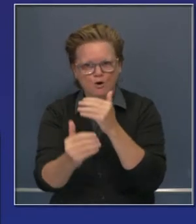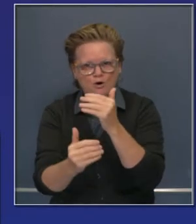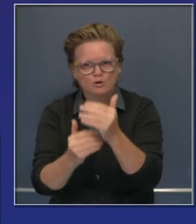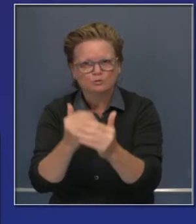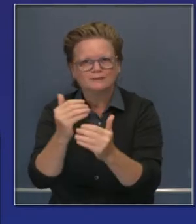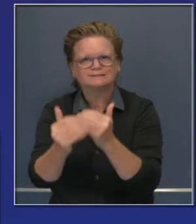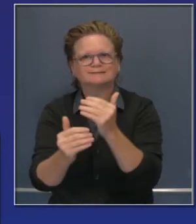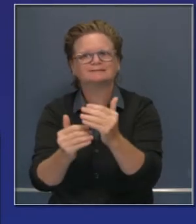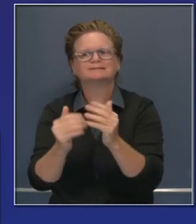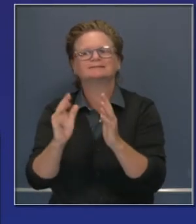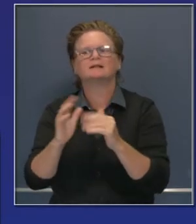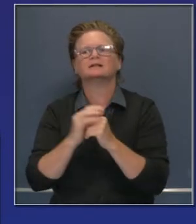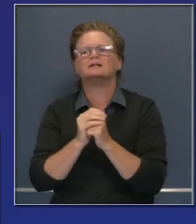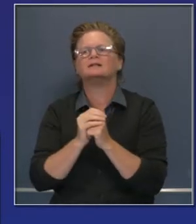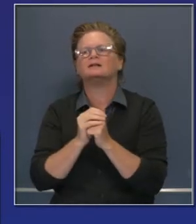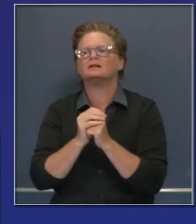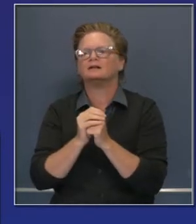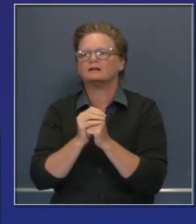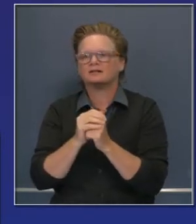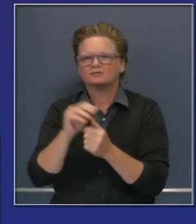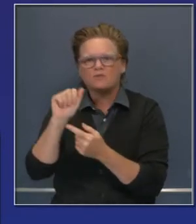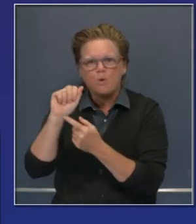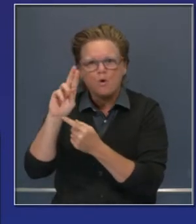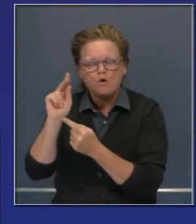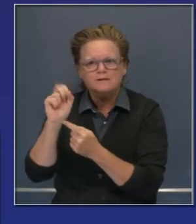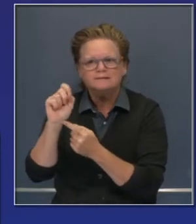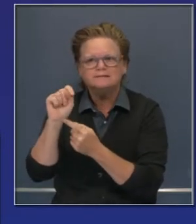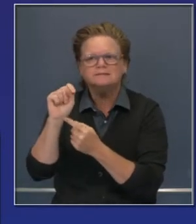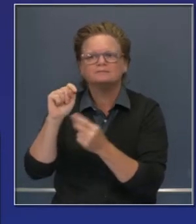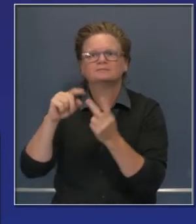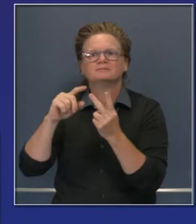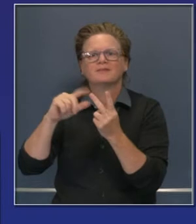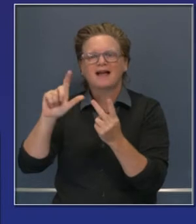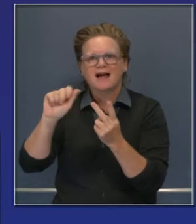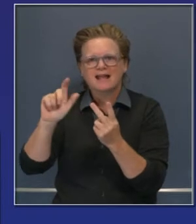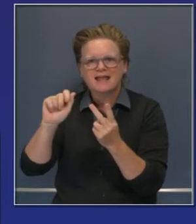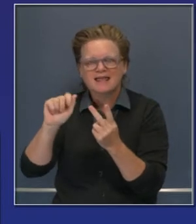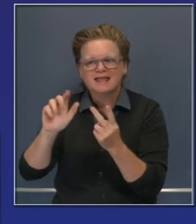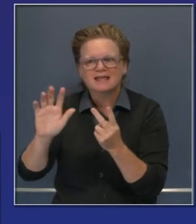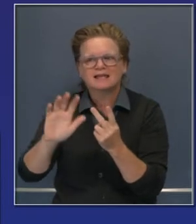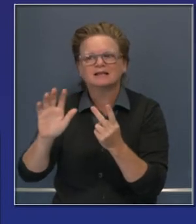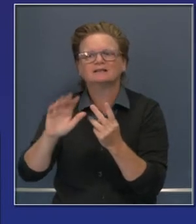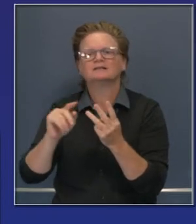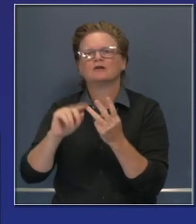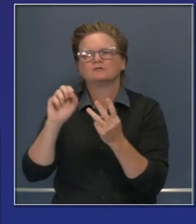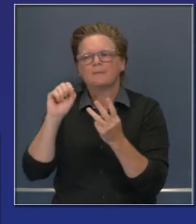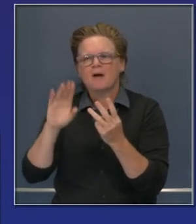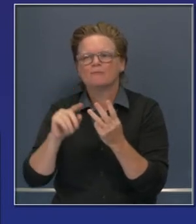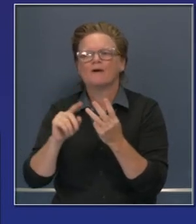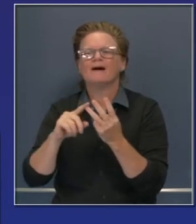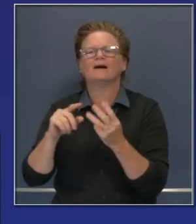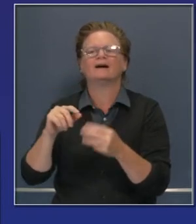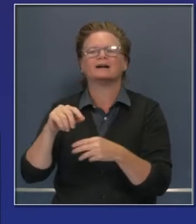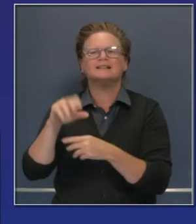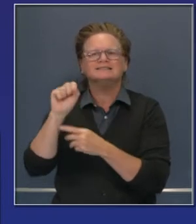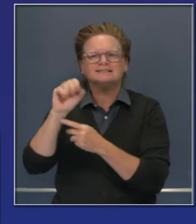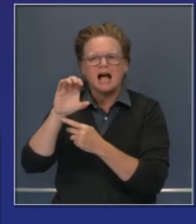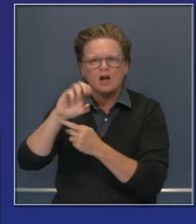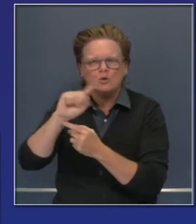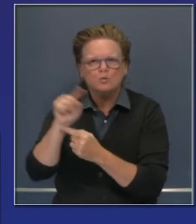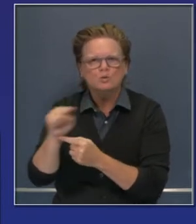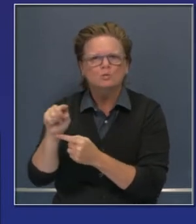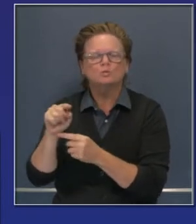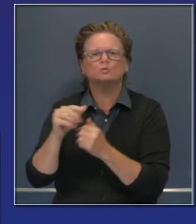el de LMU, el de SCU. Ese complejo también está habiendo bastante contención. También el de